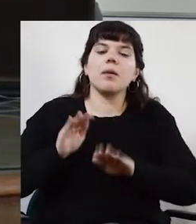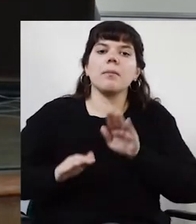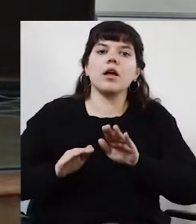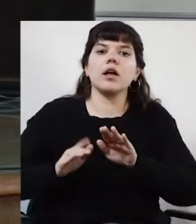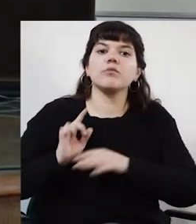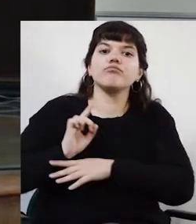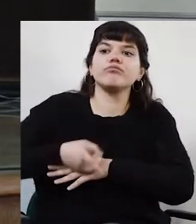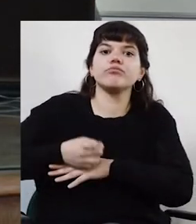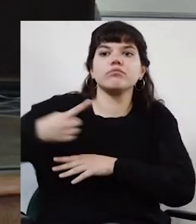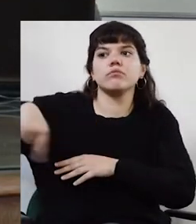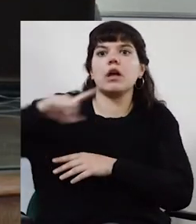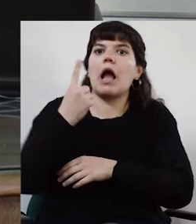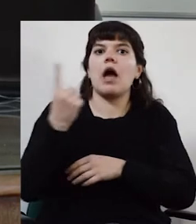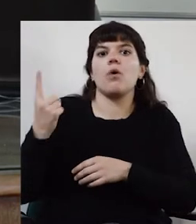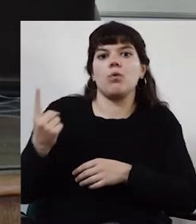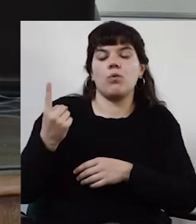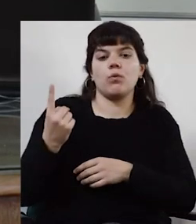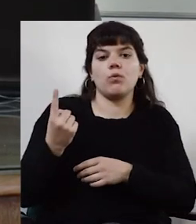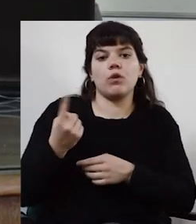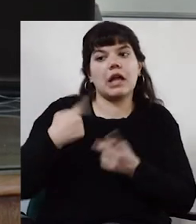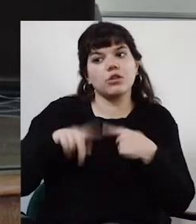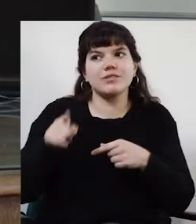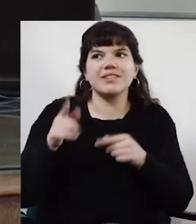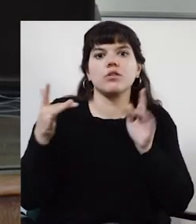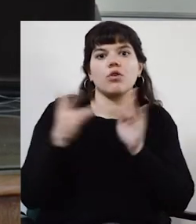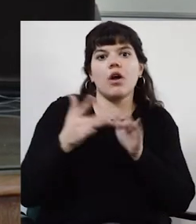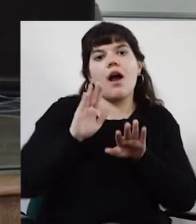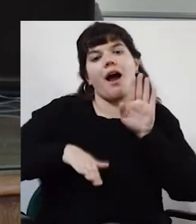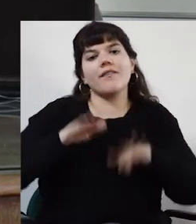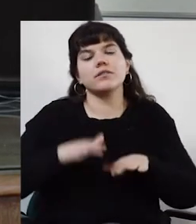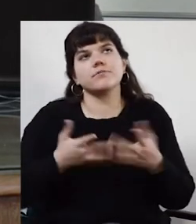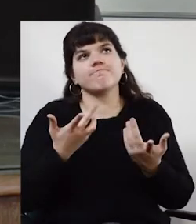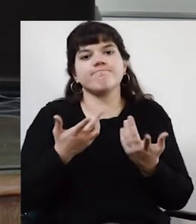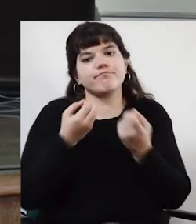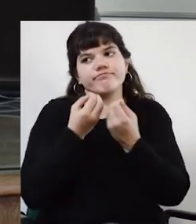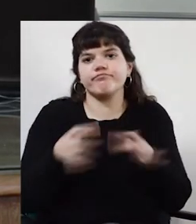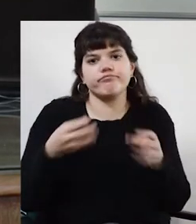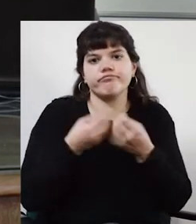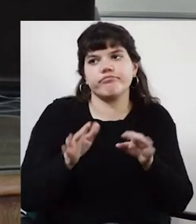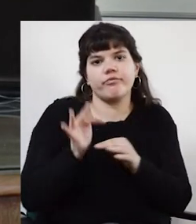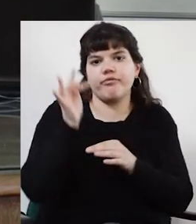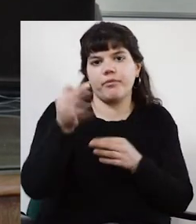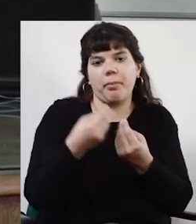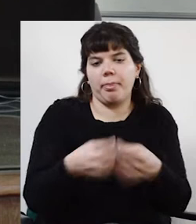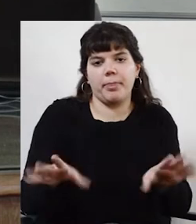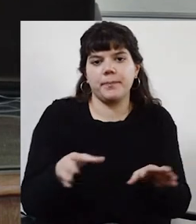individuales, ¿verdad? Y esos vínculos muchas veces como que se perdían a largo del tiempo.